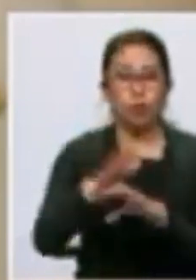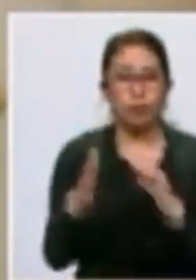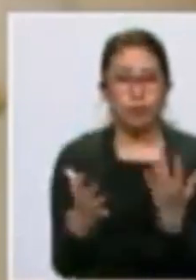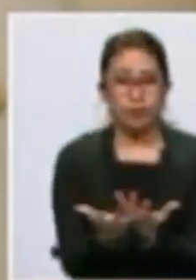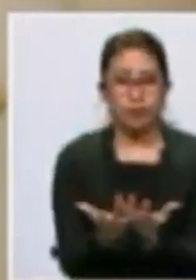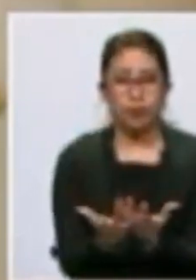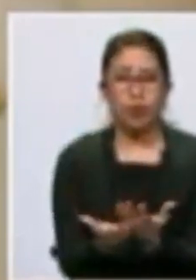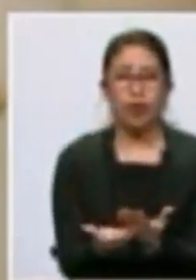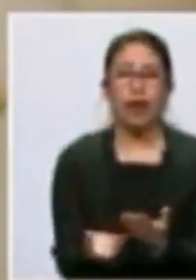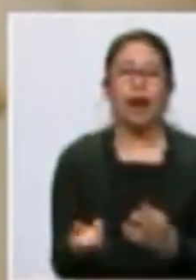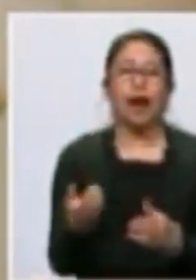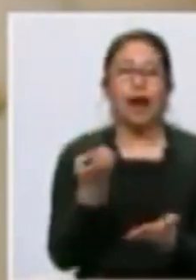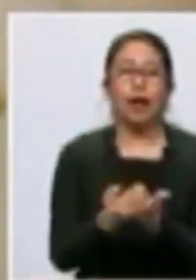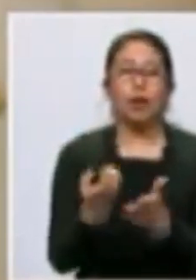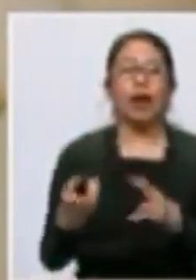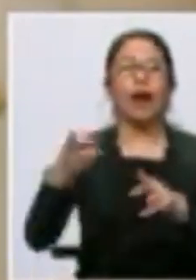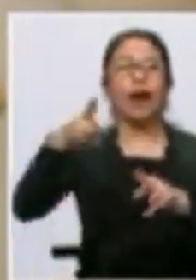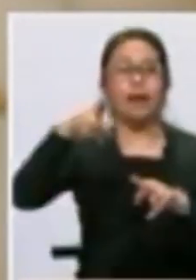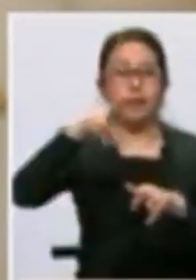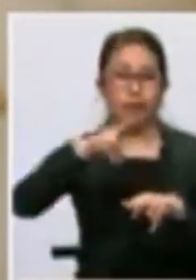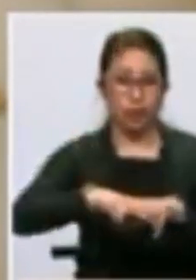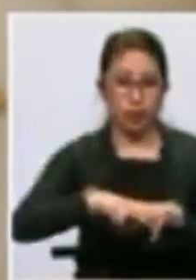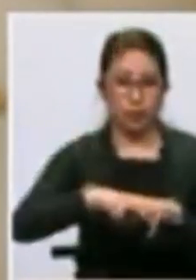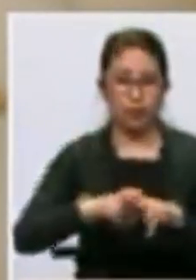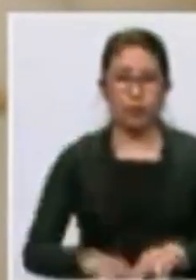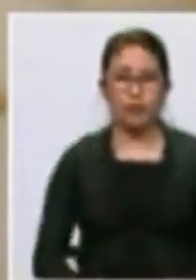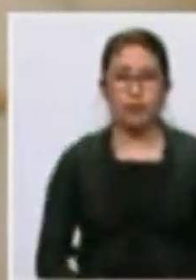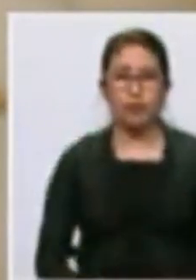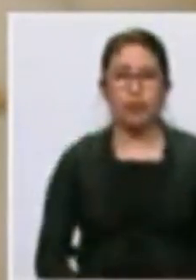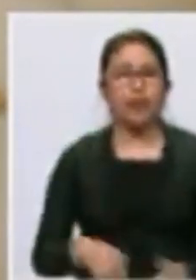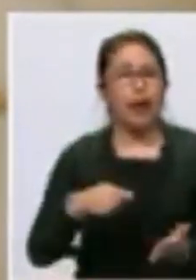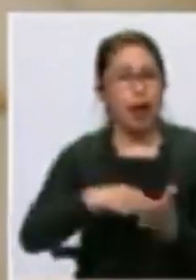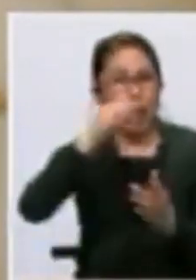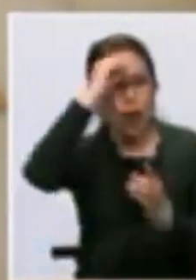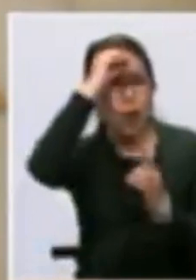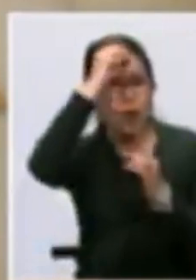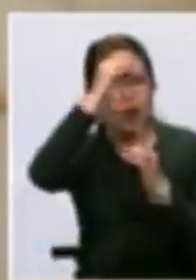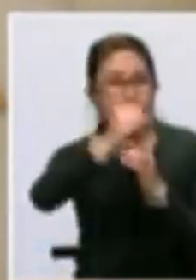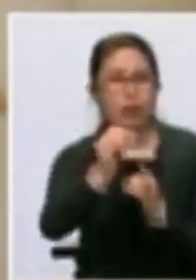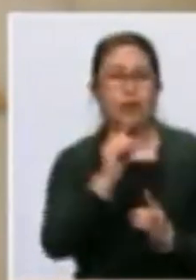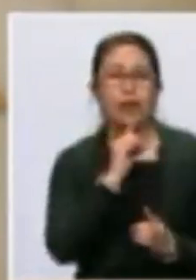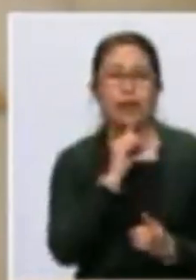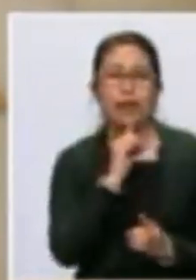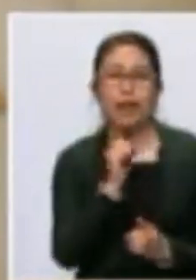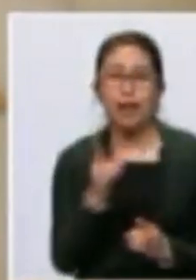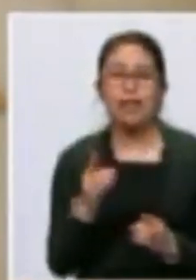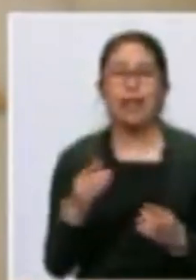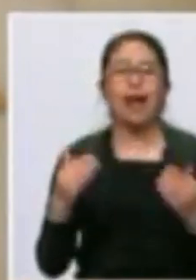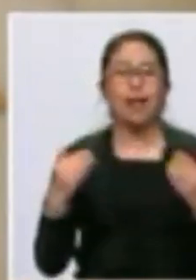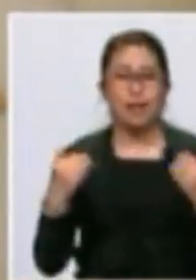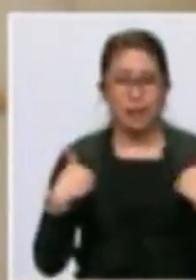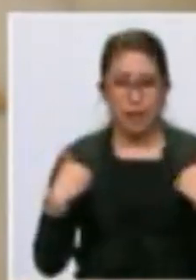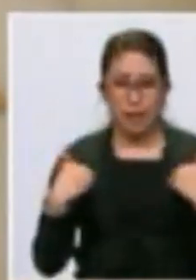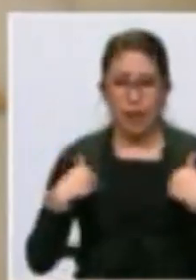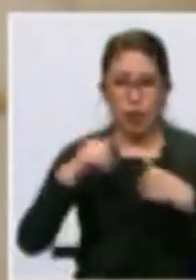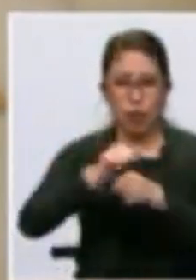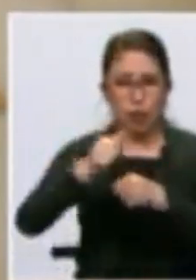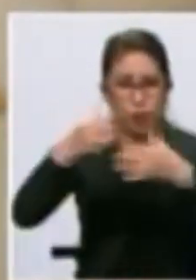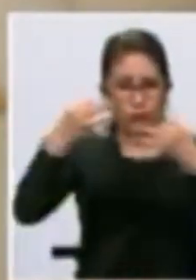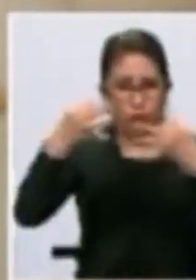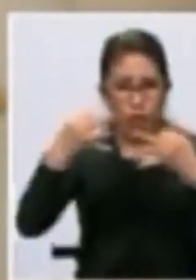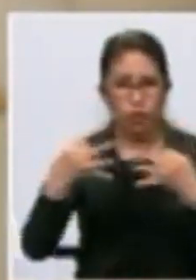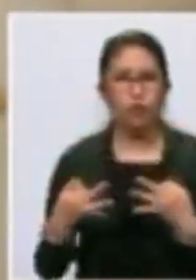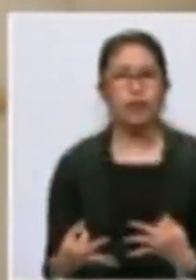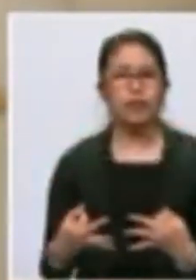coronavirus. Una reactivación de la economía, cuyo primer objetivo es mantener la estabilidad laboral de los